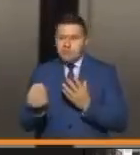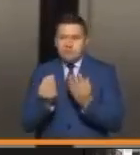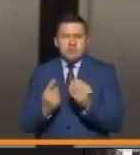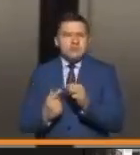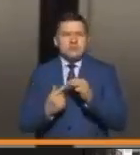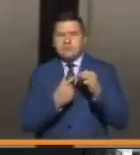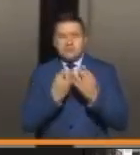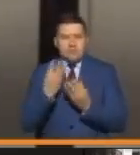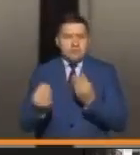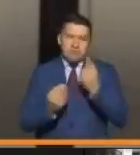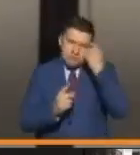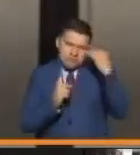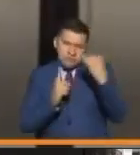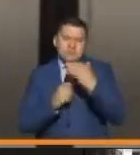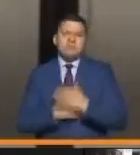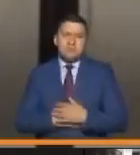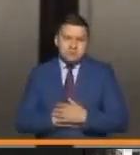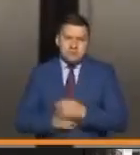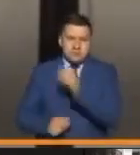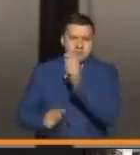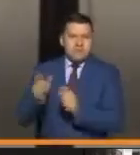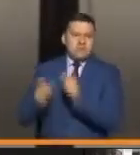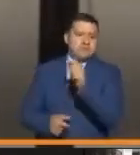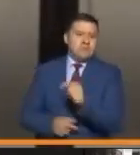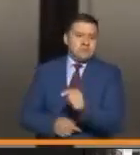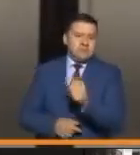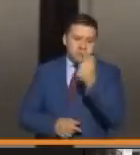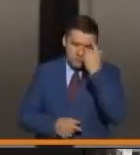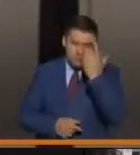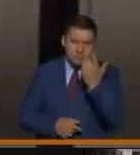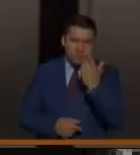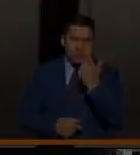especiales de riesgo y a las personas con comorbilidad.